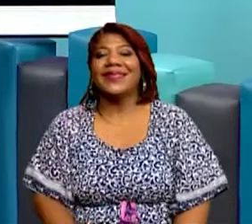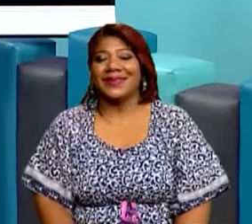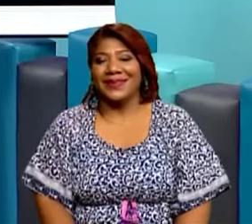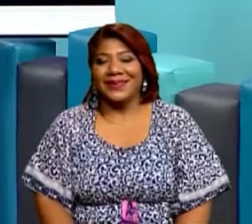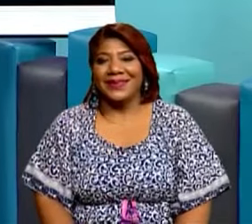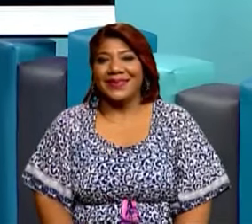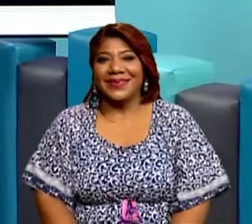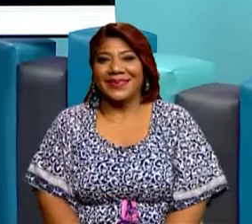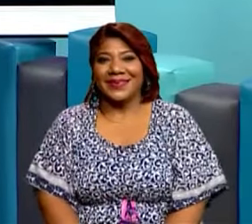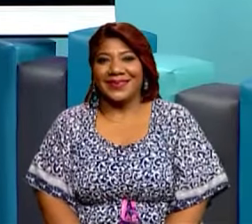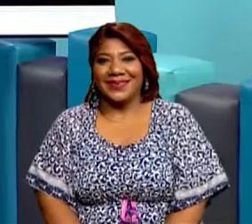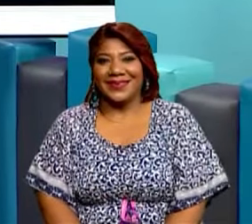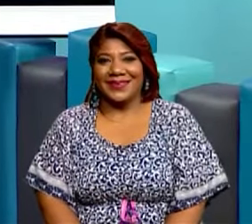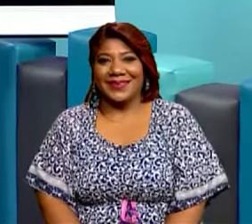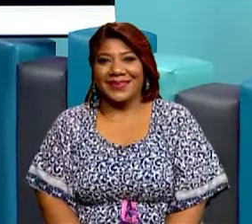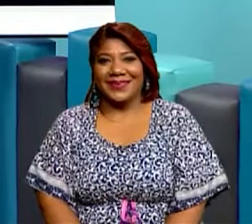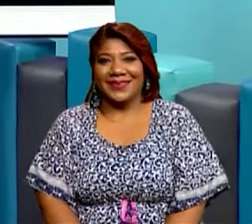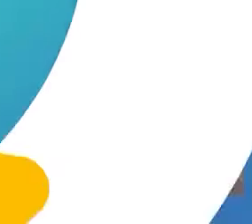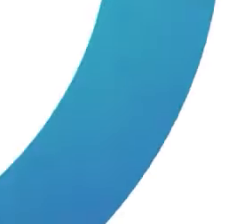el vídeo.